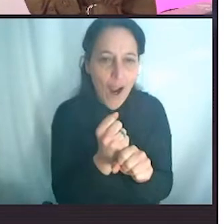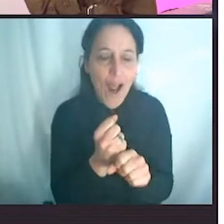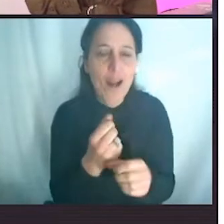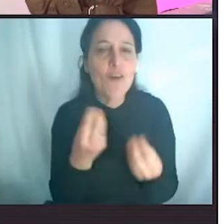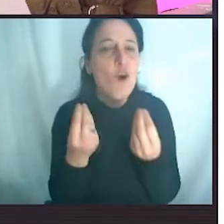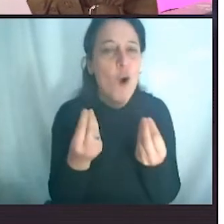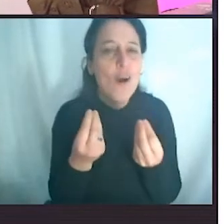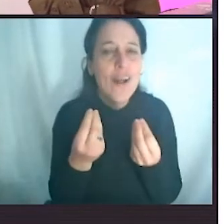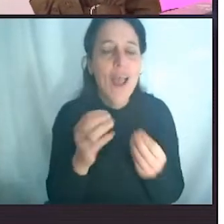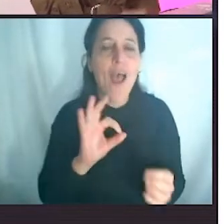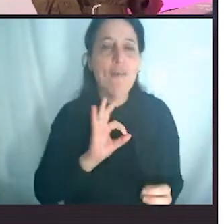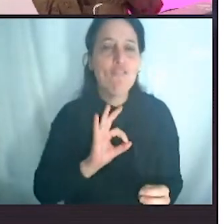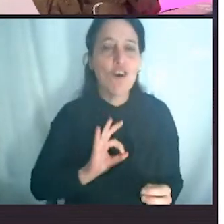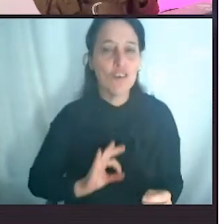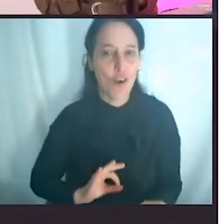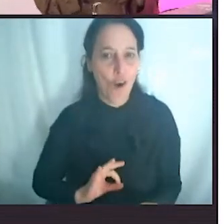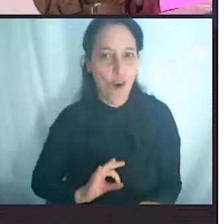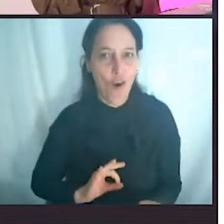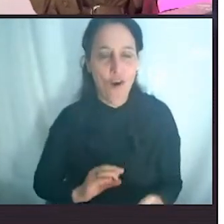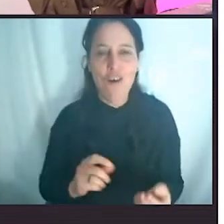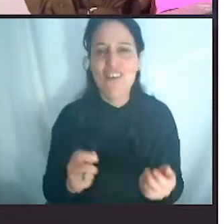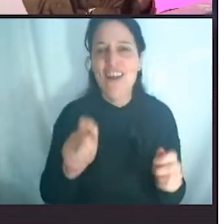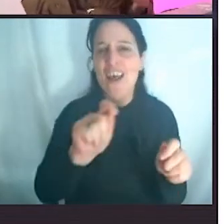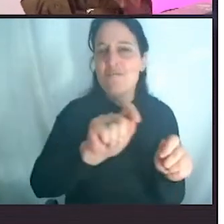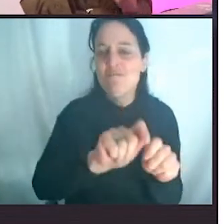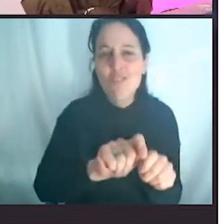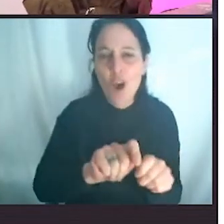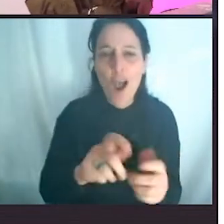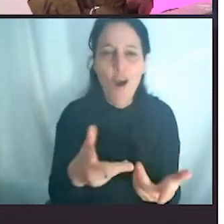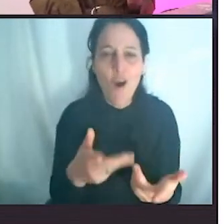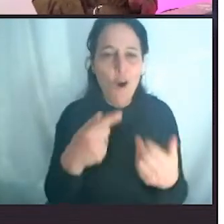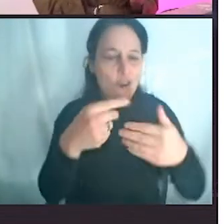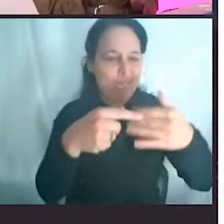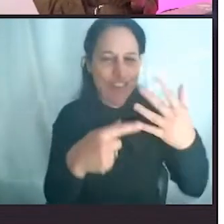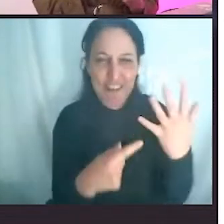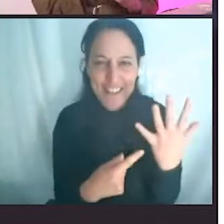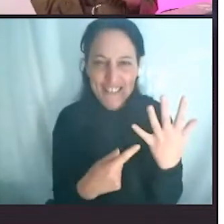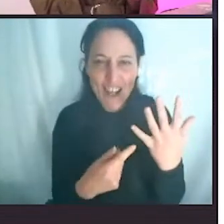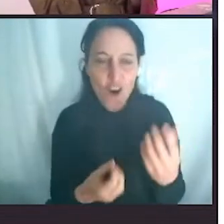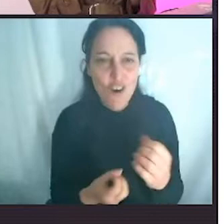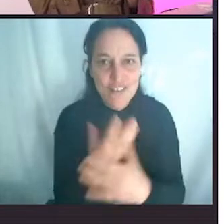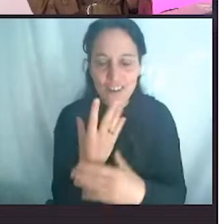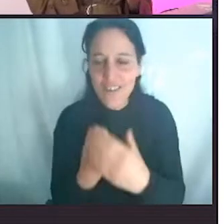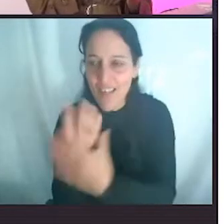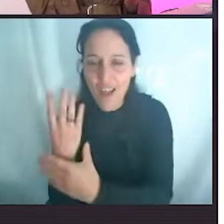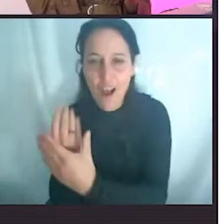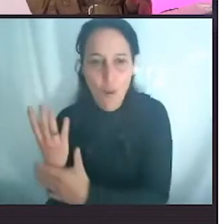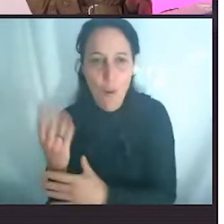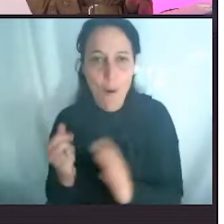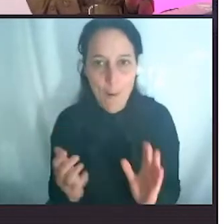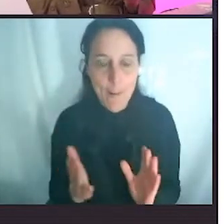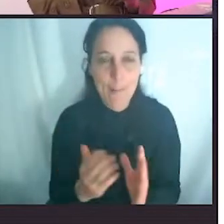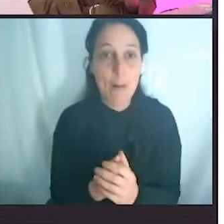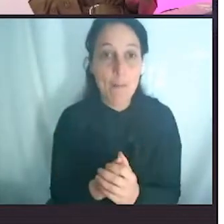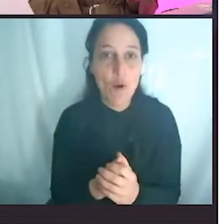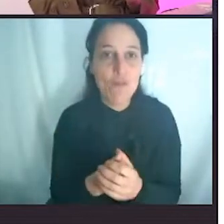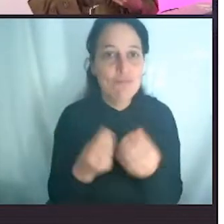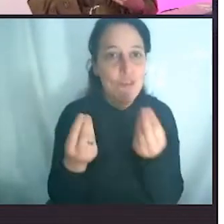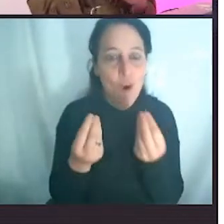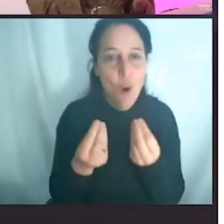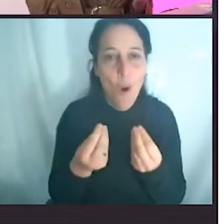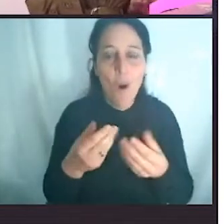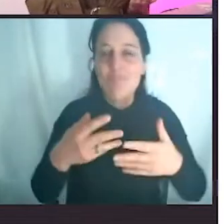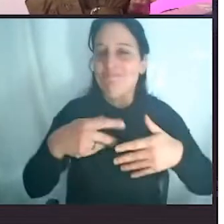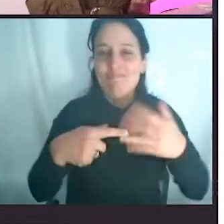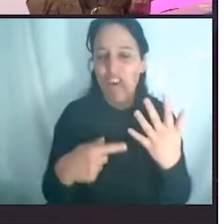y también hacíamos toda clase de accesorios, como este que tengo puesto. Y con esos descartes, que les damos una segunda vida útil, logramos empezar a